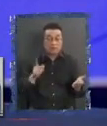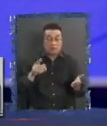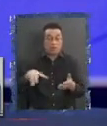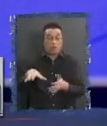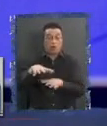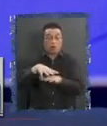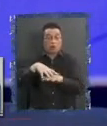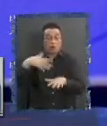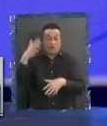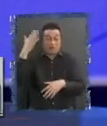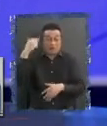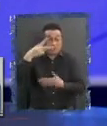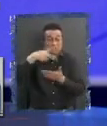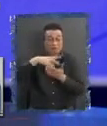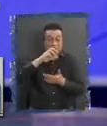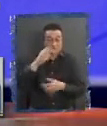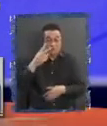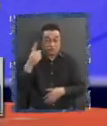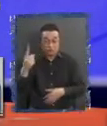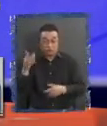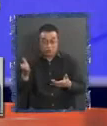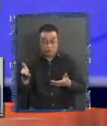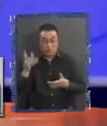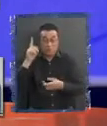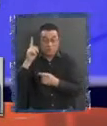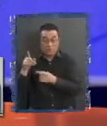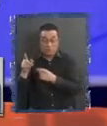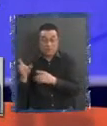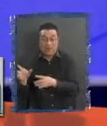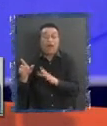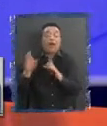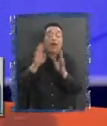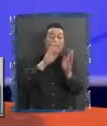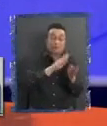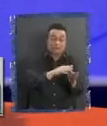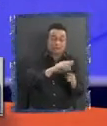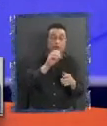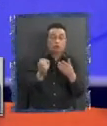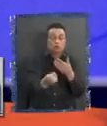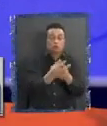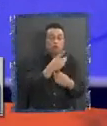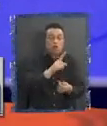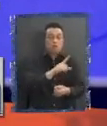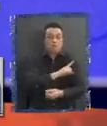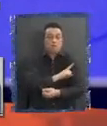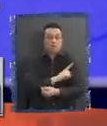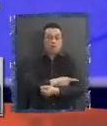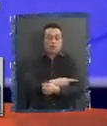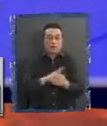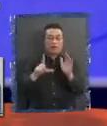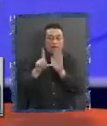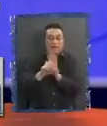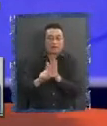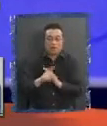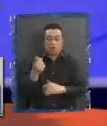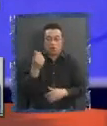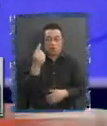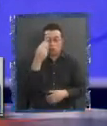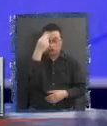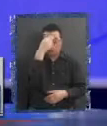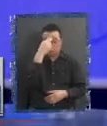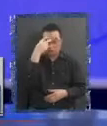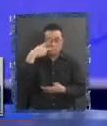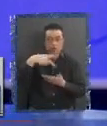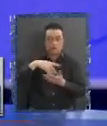noviembre de 2021 con la instalación del nuevo poder legislativo a partir del 11 de marzo de 2026.